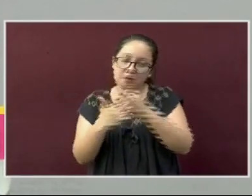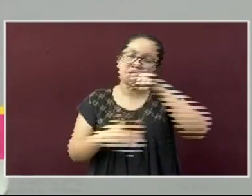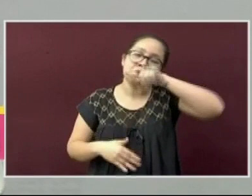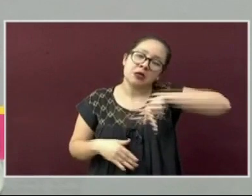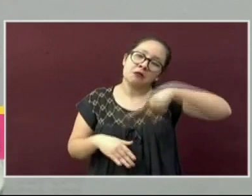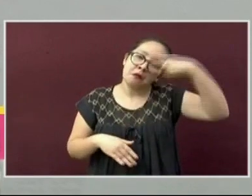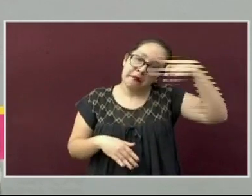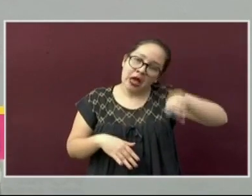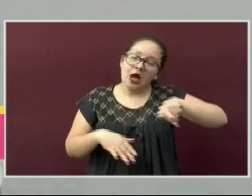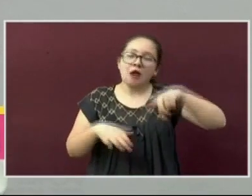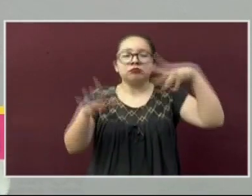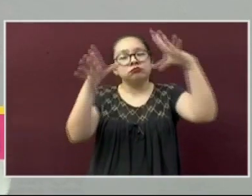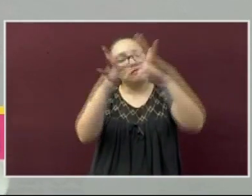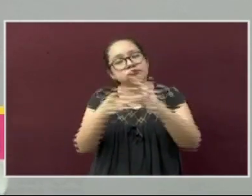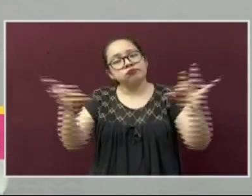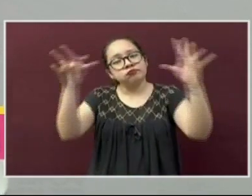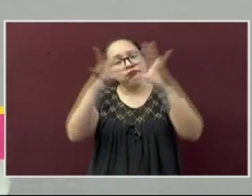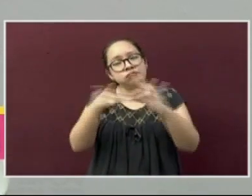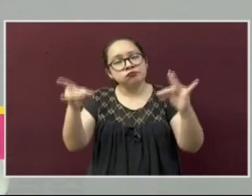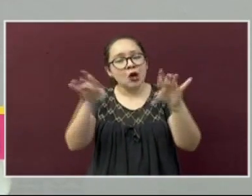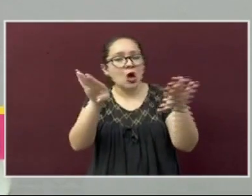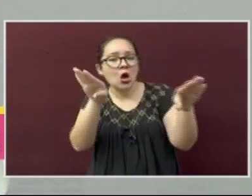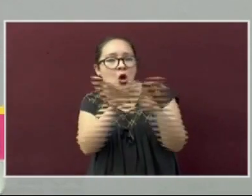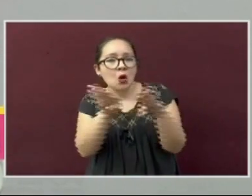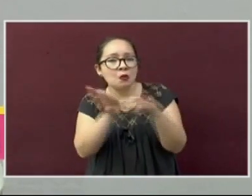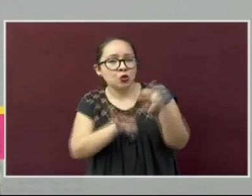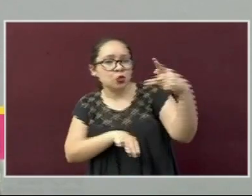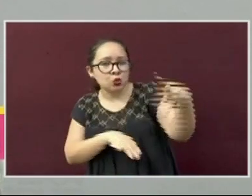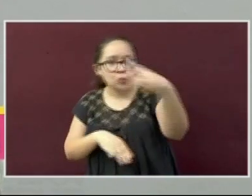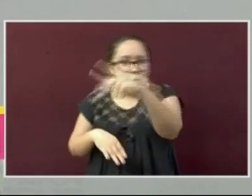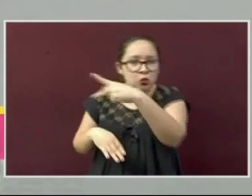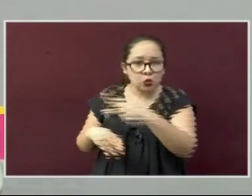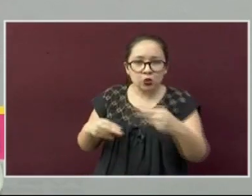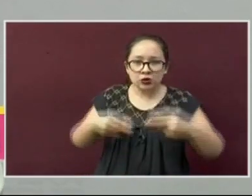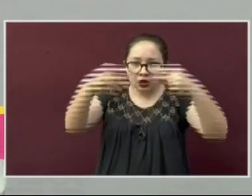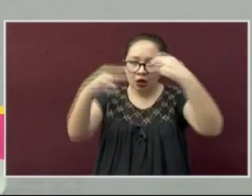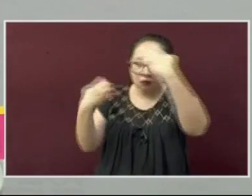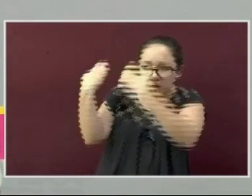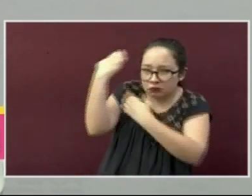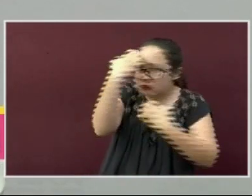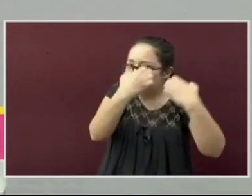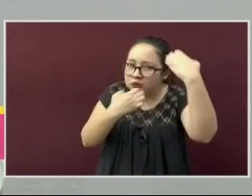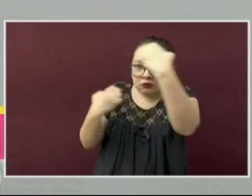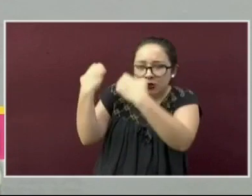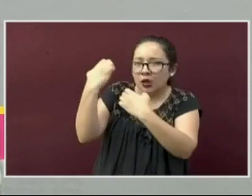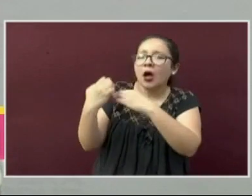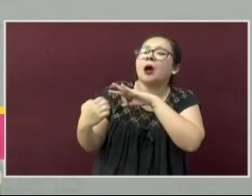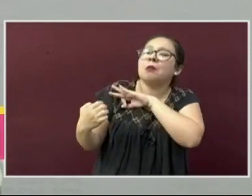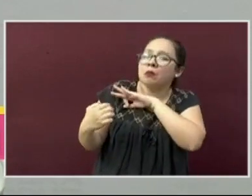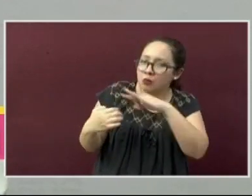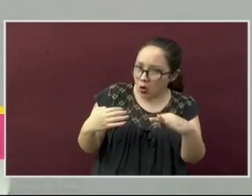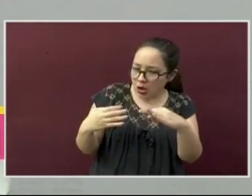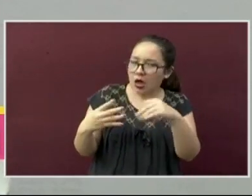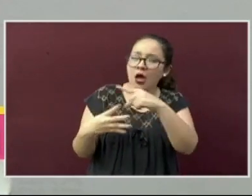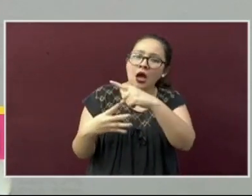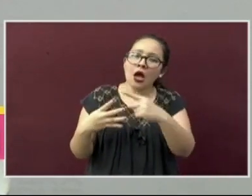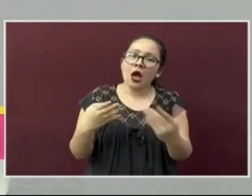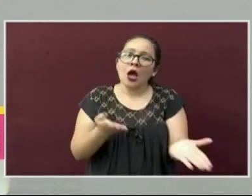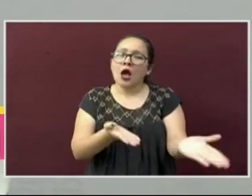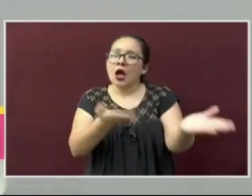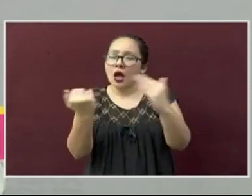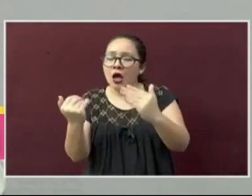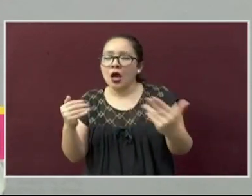para facilitar la captura de su autoevaluación o también pueden acercarse a su